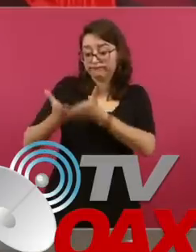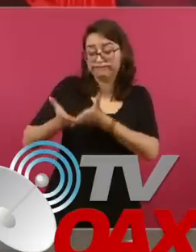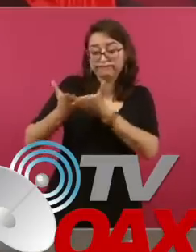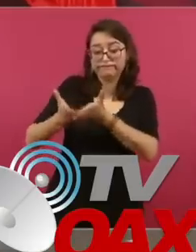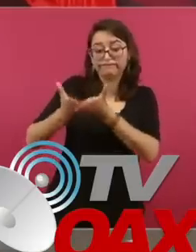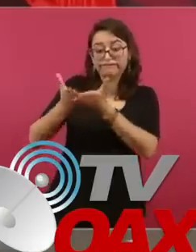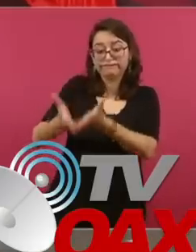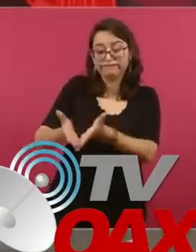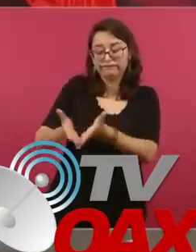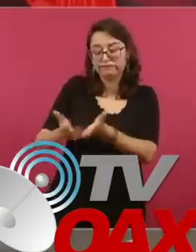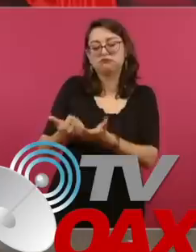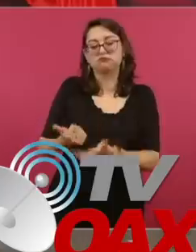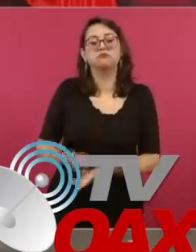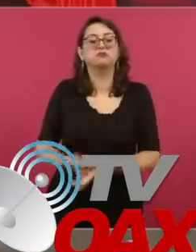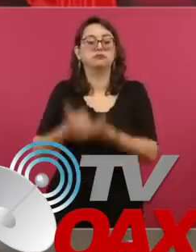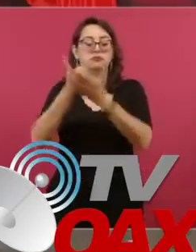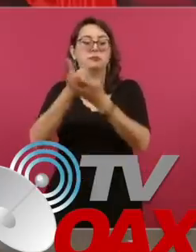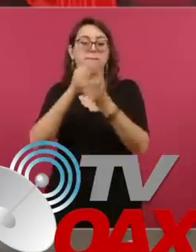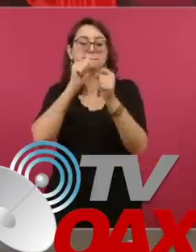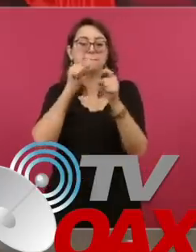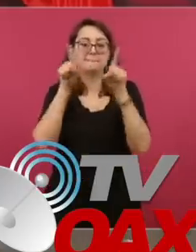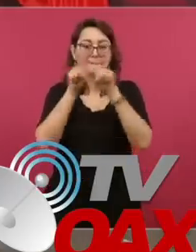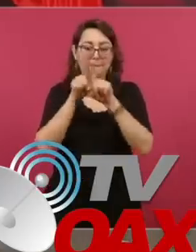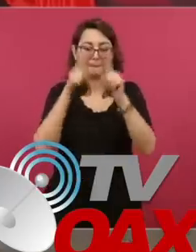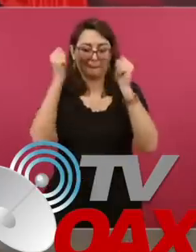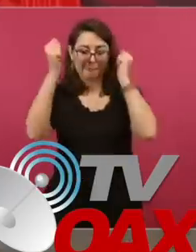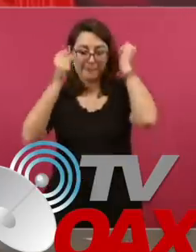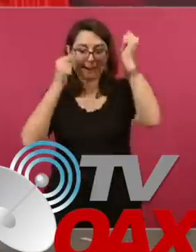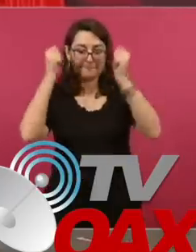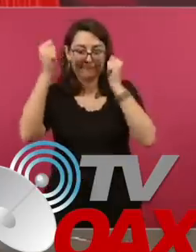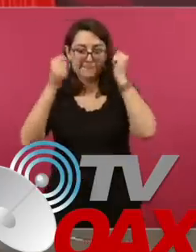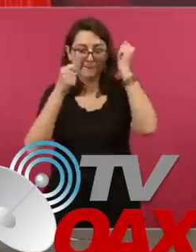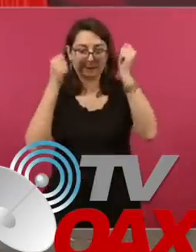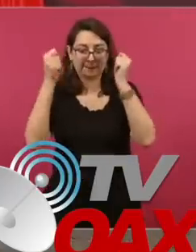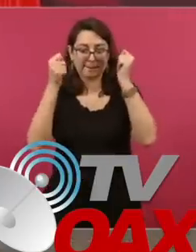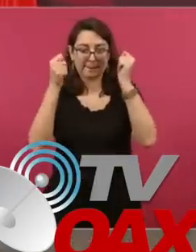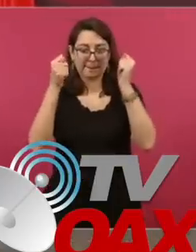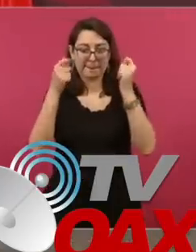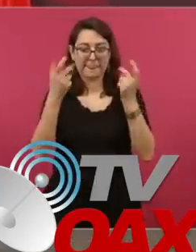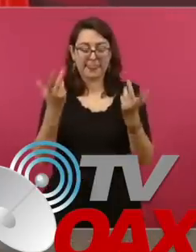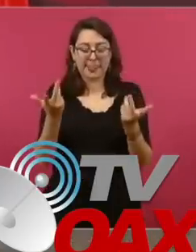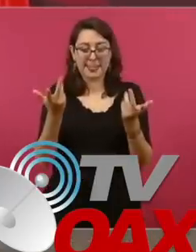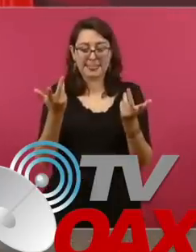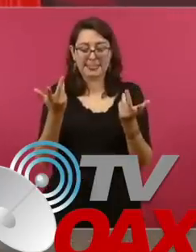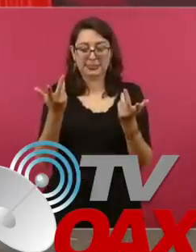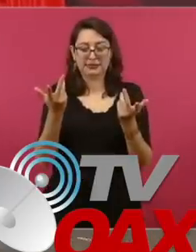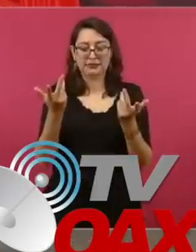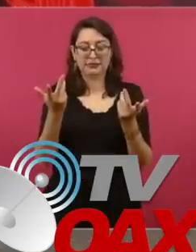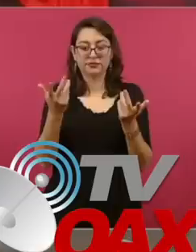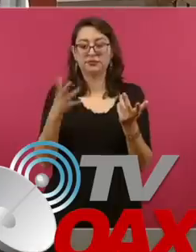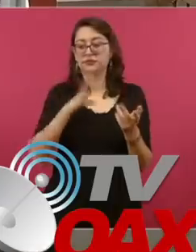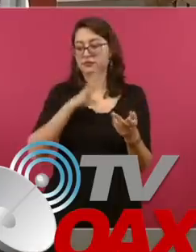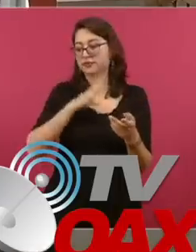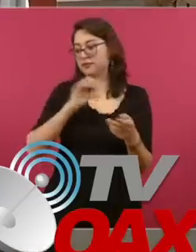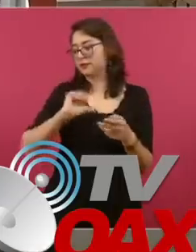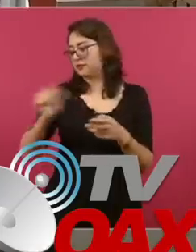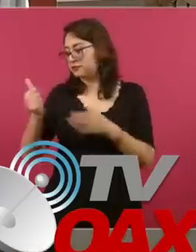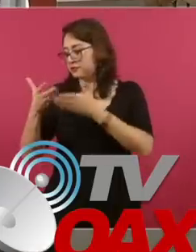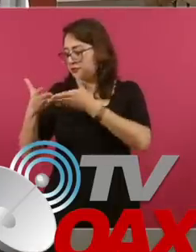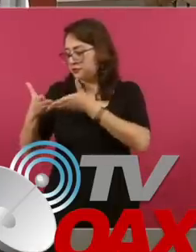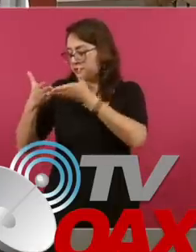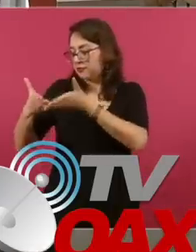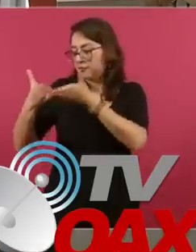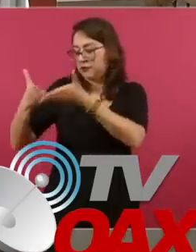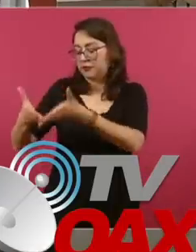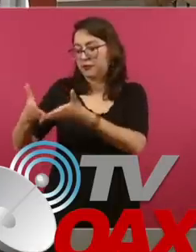para cruceros. Porque el puerto que hay está en Cozumel, de este